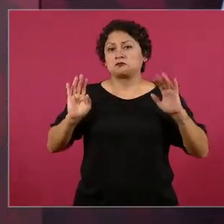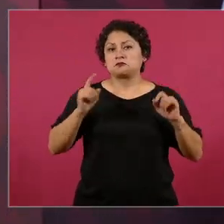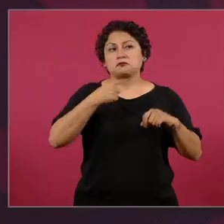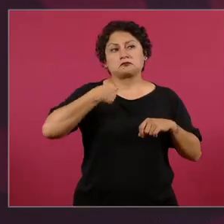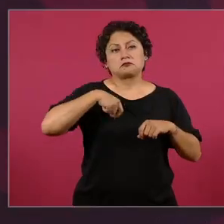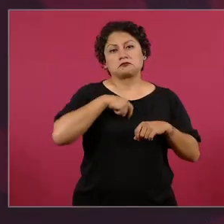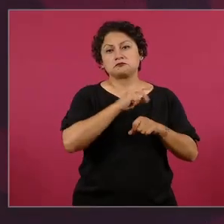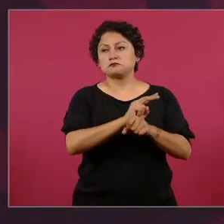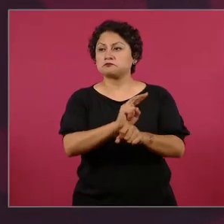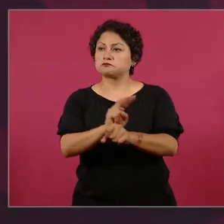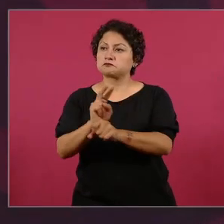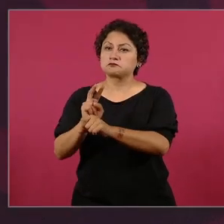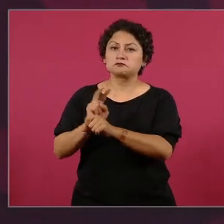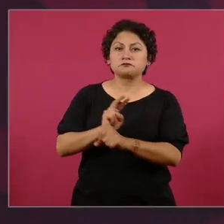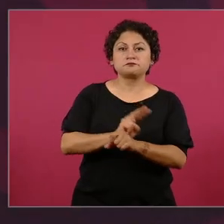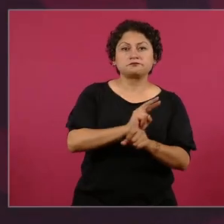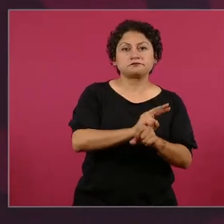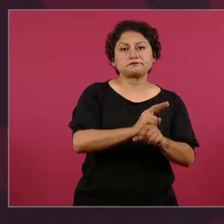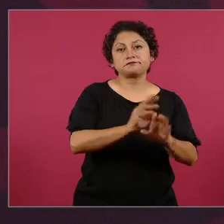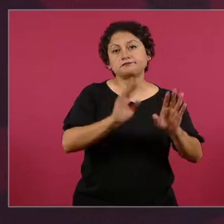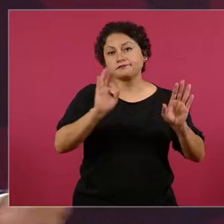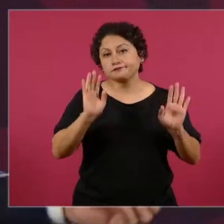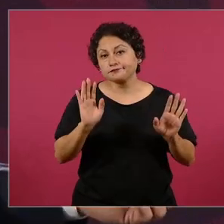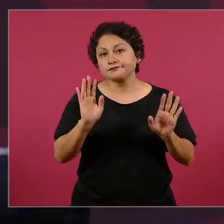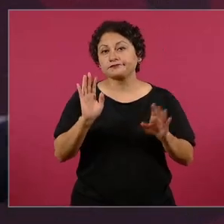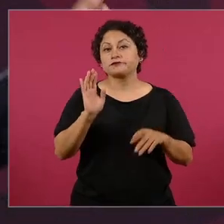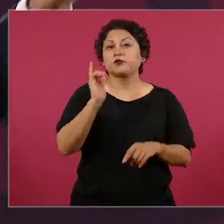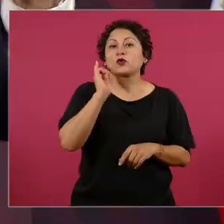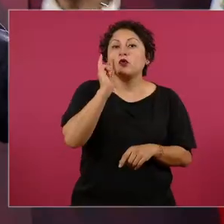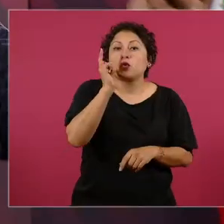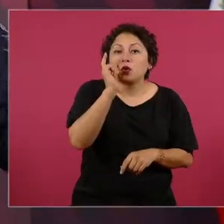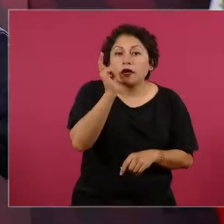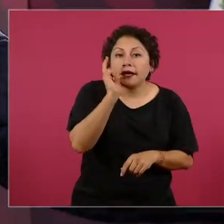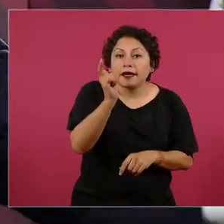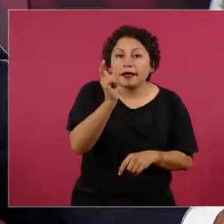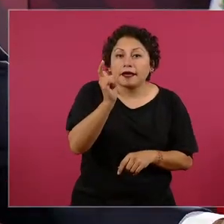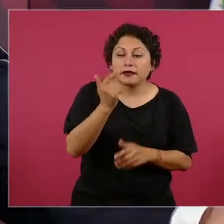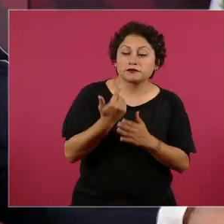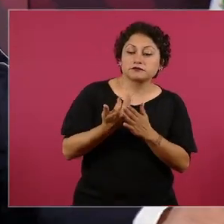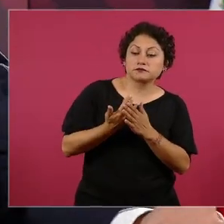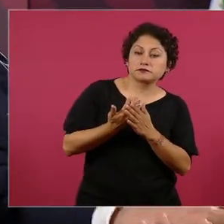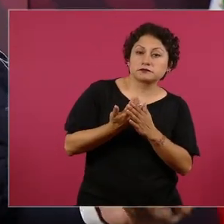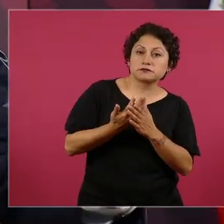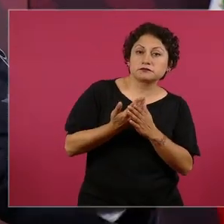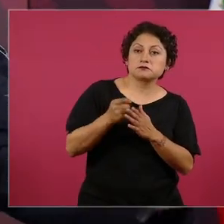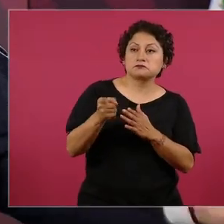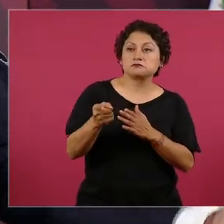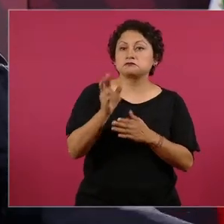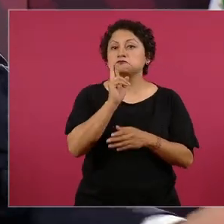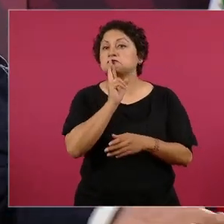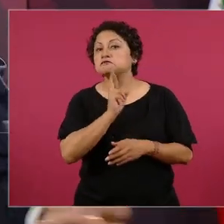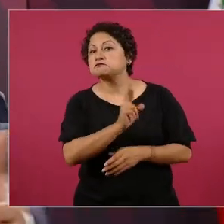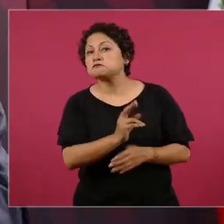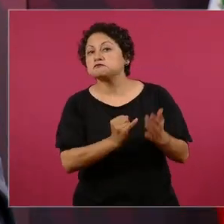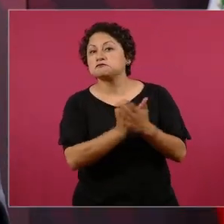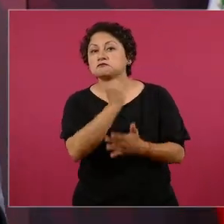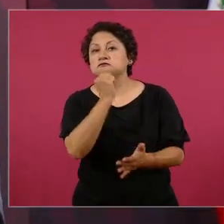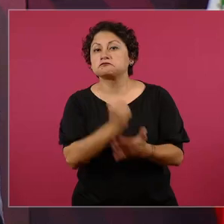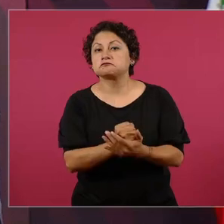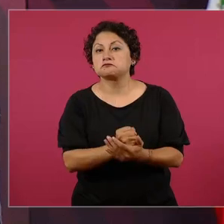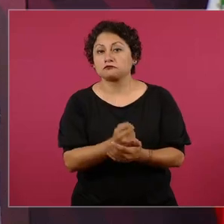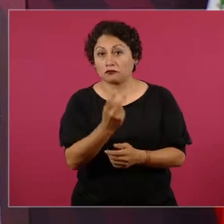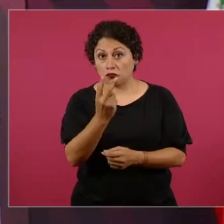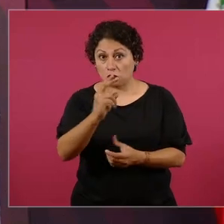Ojalá y me toque a mí todavía ver qué van a resolver sobre estos dos asuntos,